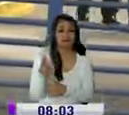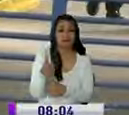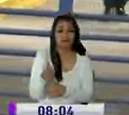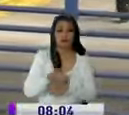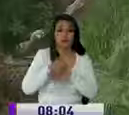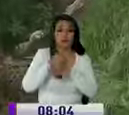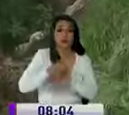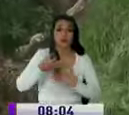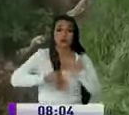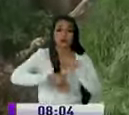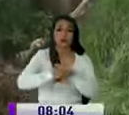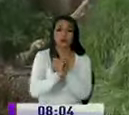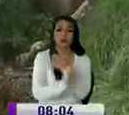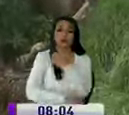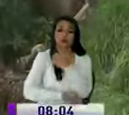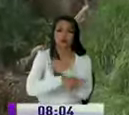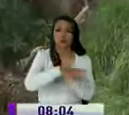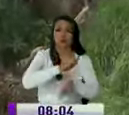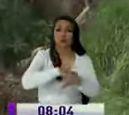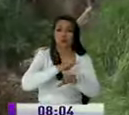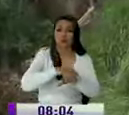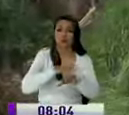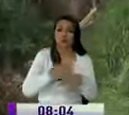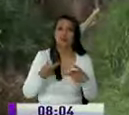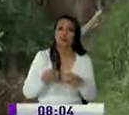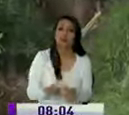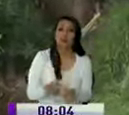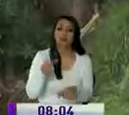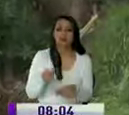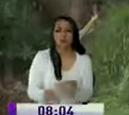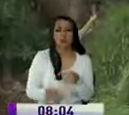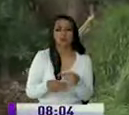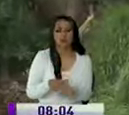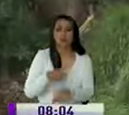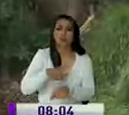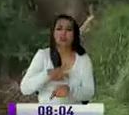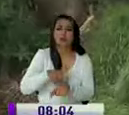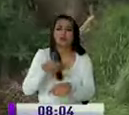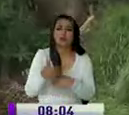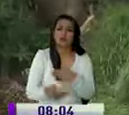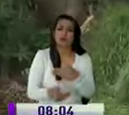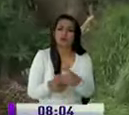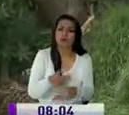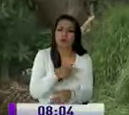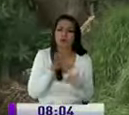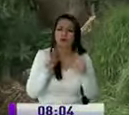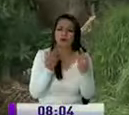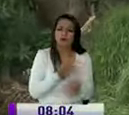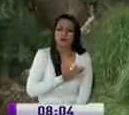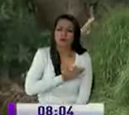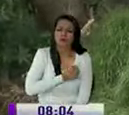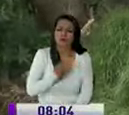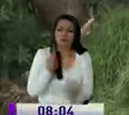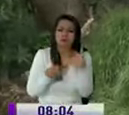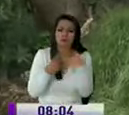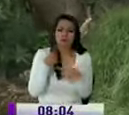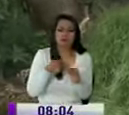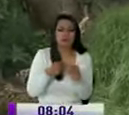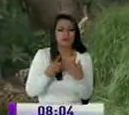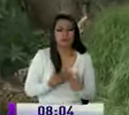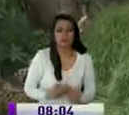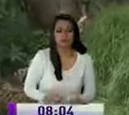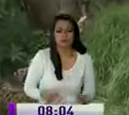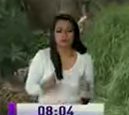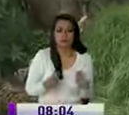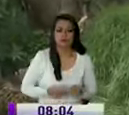del supuesto femicida mientras el tiempo de cicatrizar los corazones heridos de quienes se quedan a llorar la partida inesperada del ser querido.